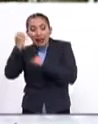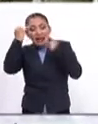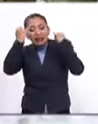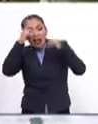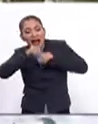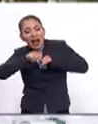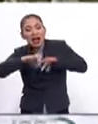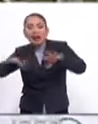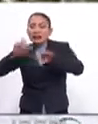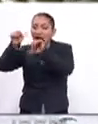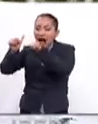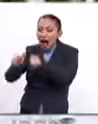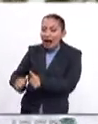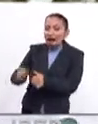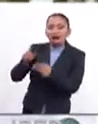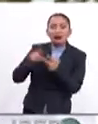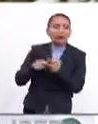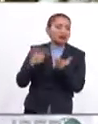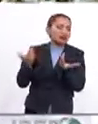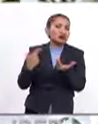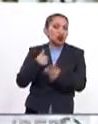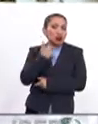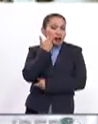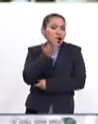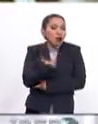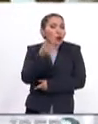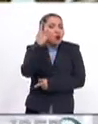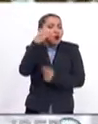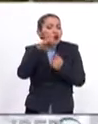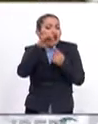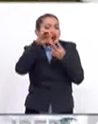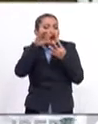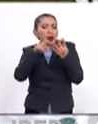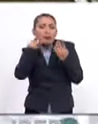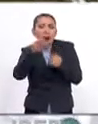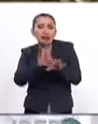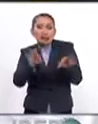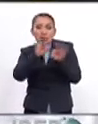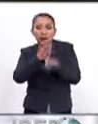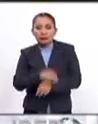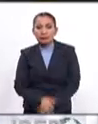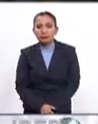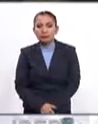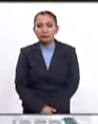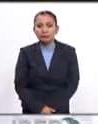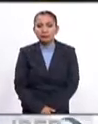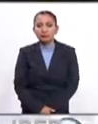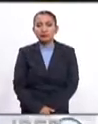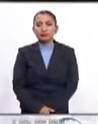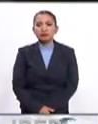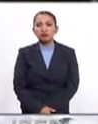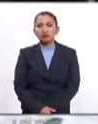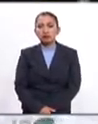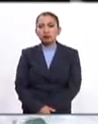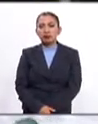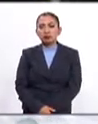pensamiento, movimientos artísticos. Y en este sentido, me gustaría que destacara las que usted considera más importantes. Bueno,